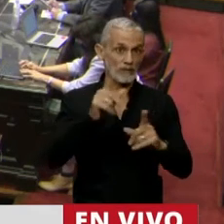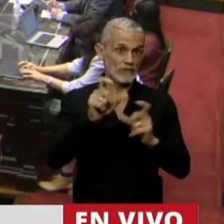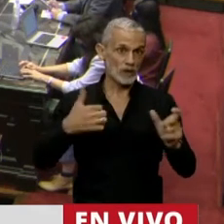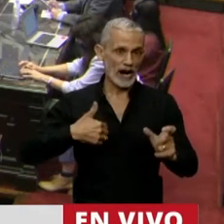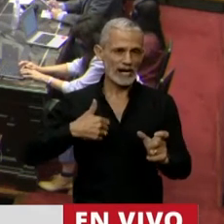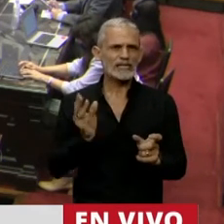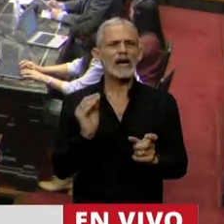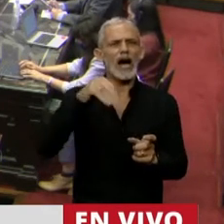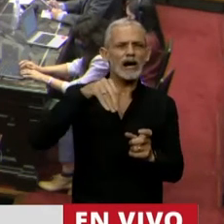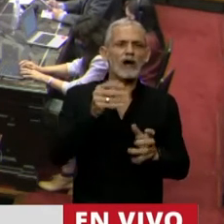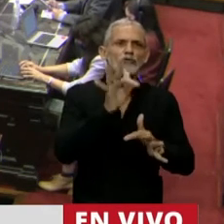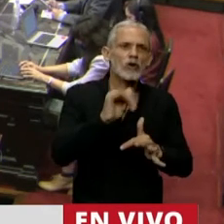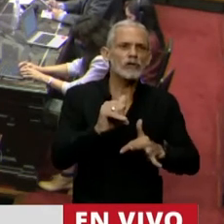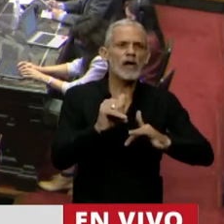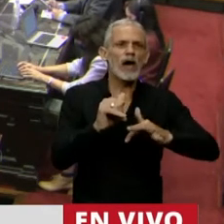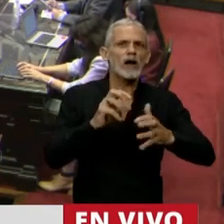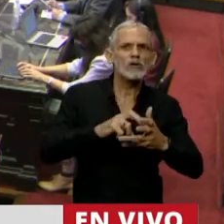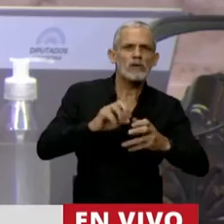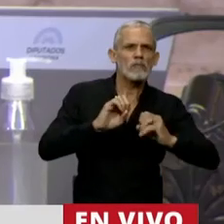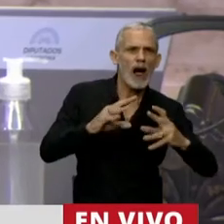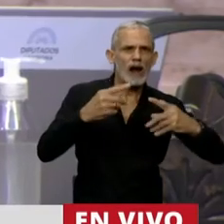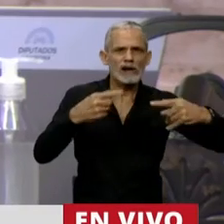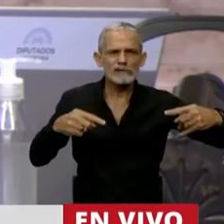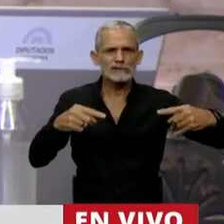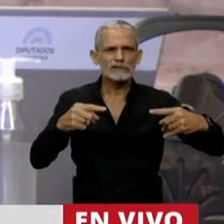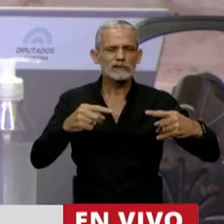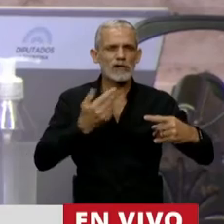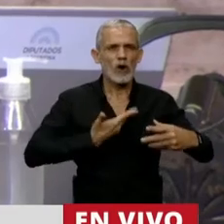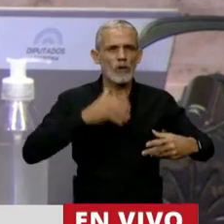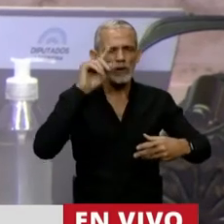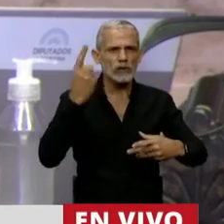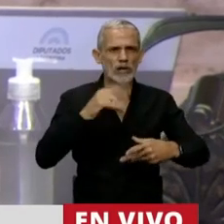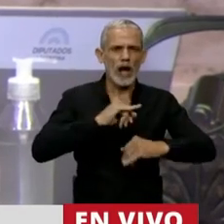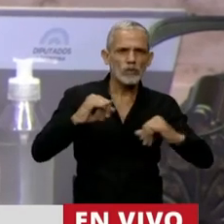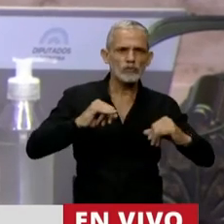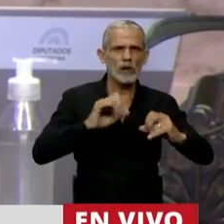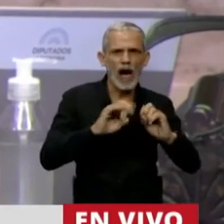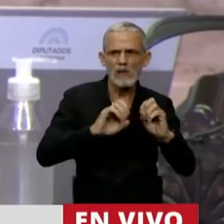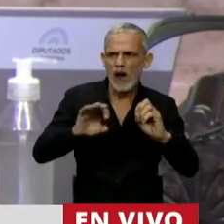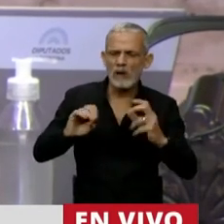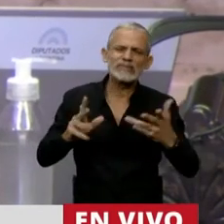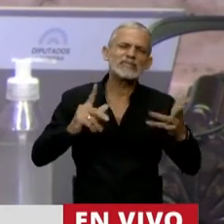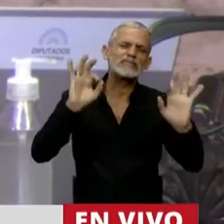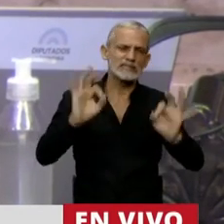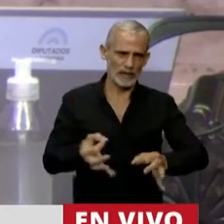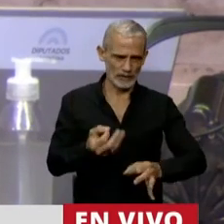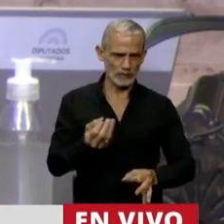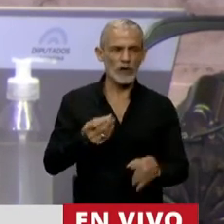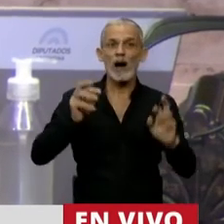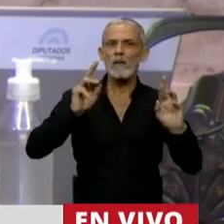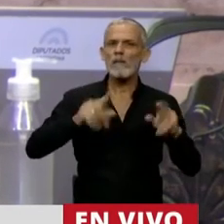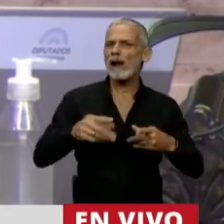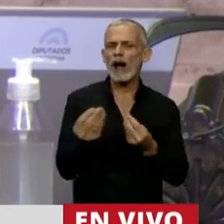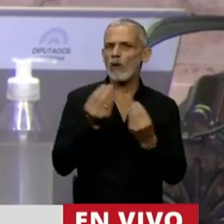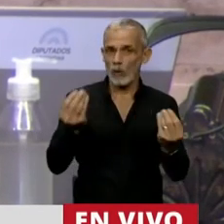tenemos que agregarle todos los días alguna mala noticia que nos anuncia el Gobierno Nacional. Ya todos sabemos que en realidad el plan